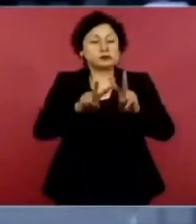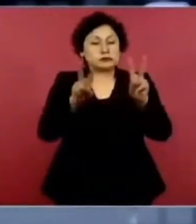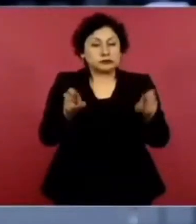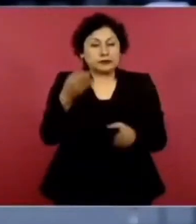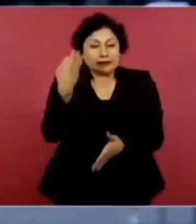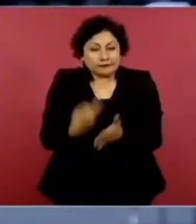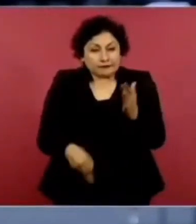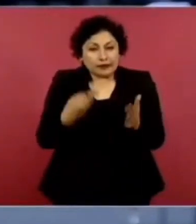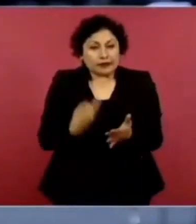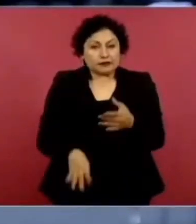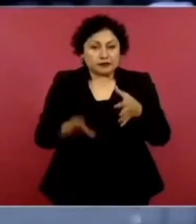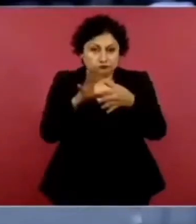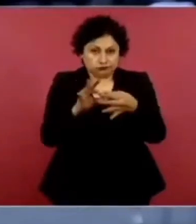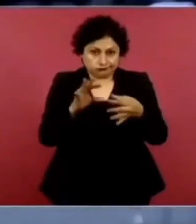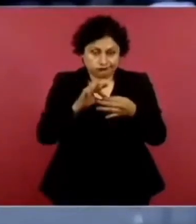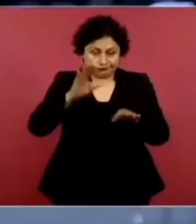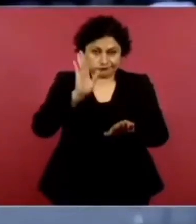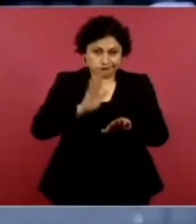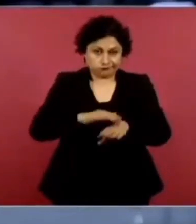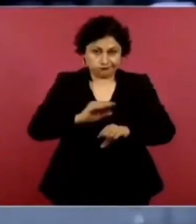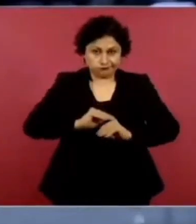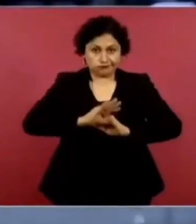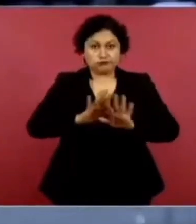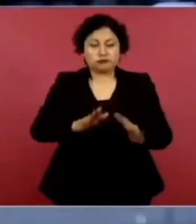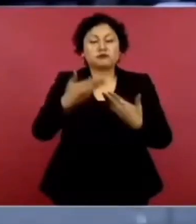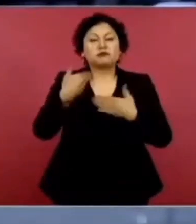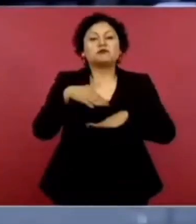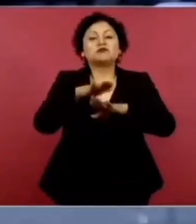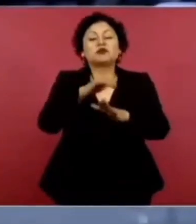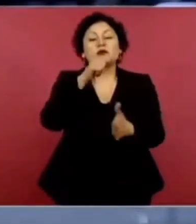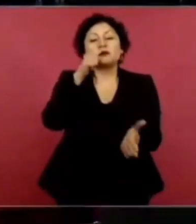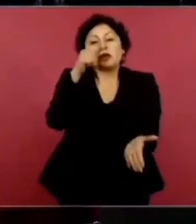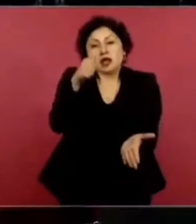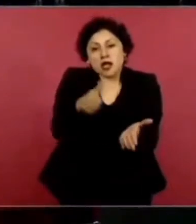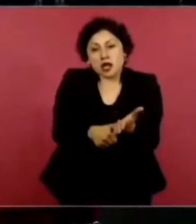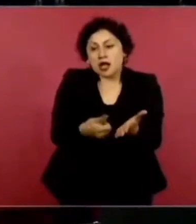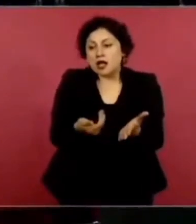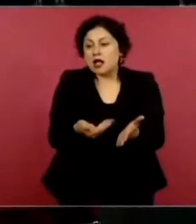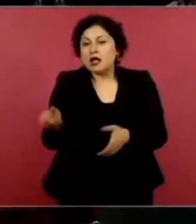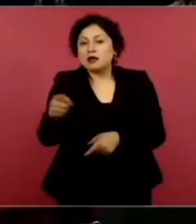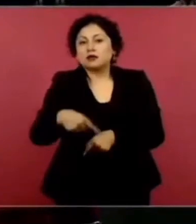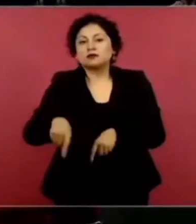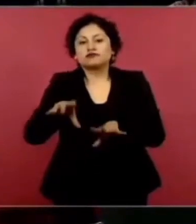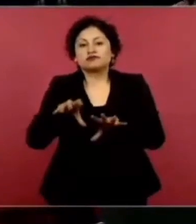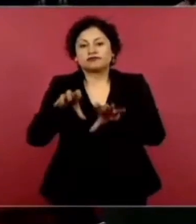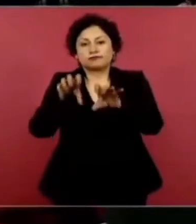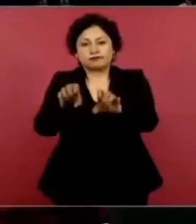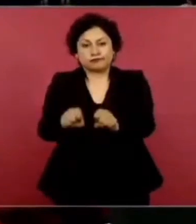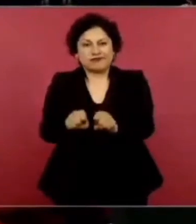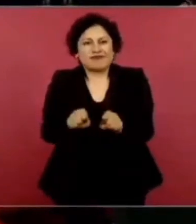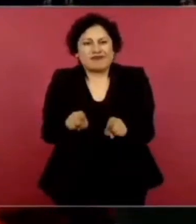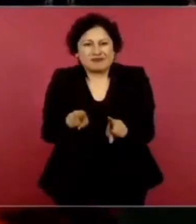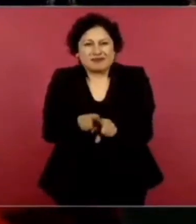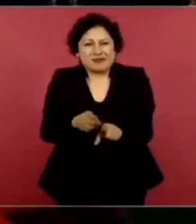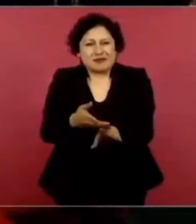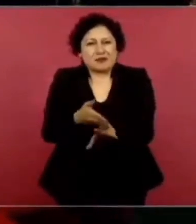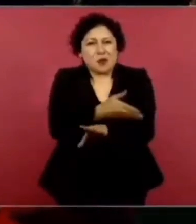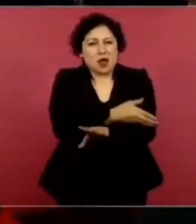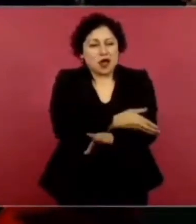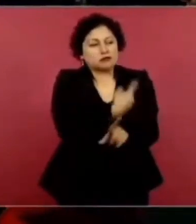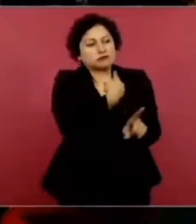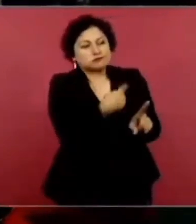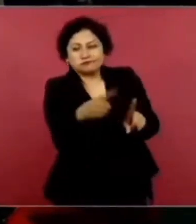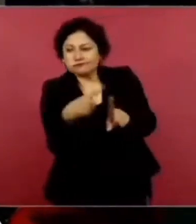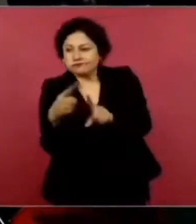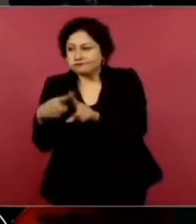ver con el asunto de las órdenes de aprehensión que se habían cancelado en el mismo tiempo en el que se estaban elaborando todos estos recursos